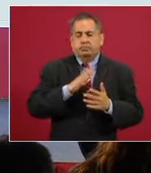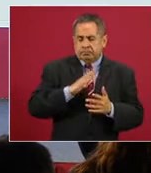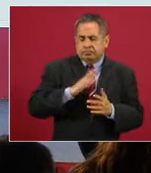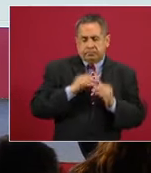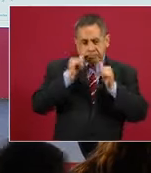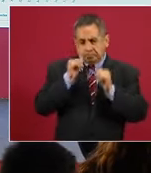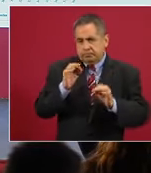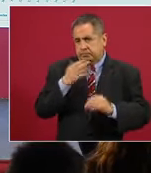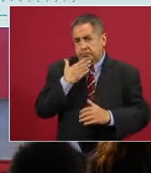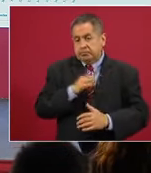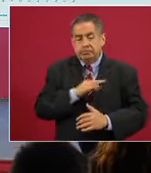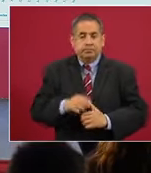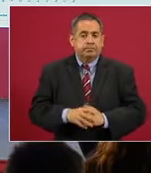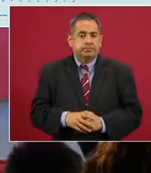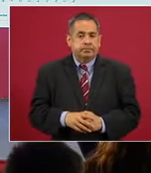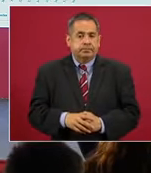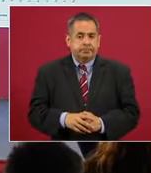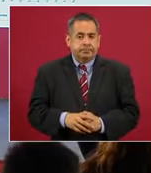La siguiente.